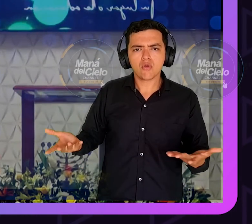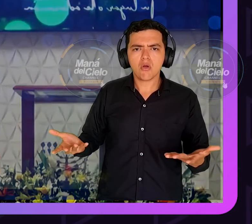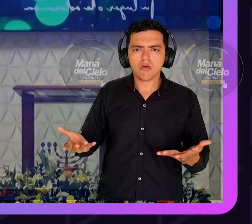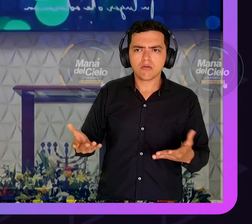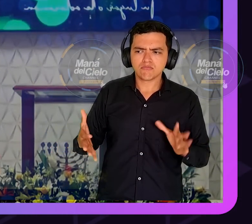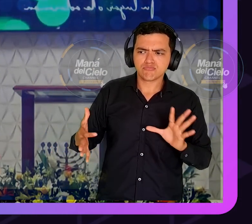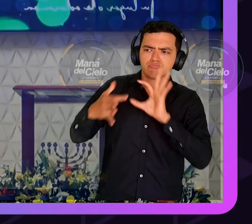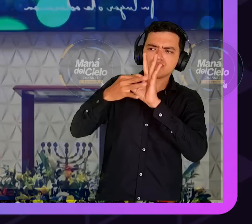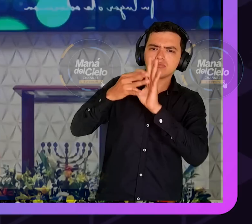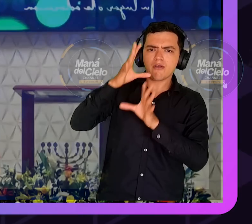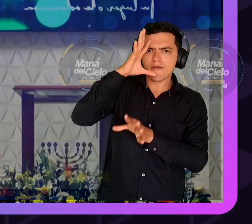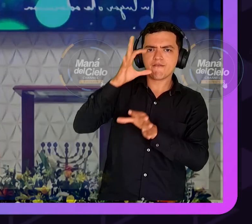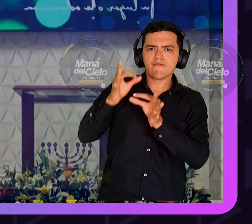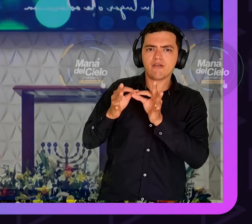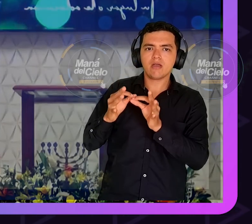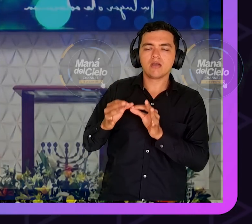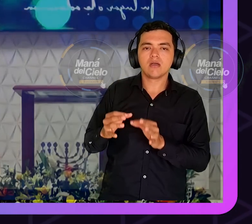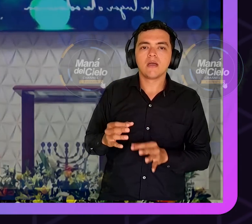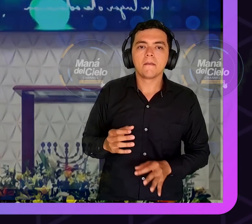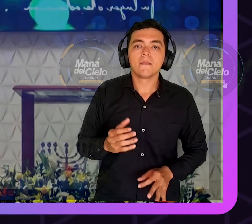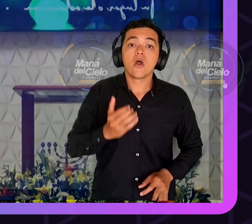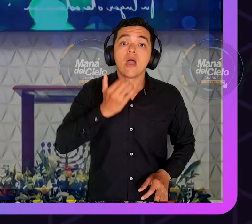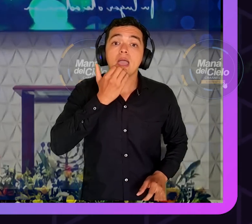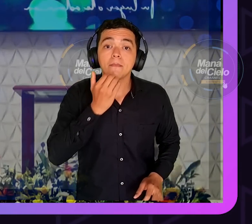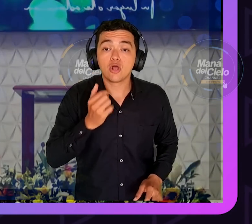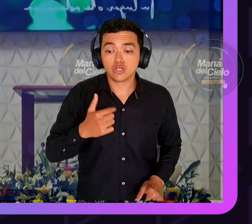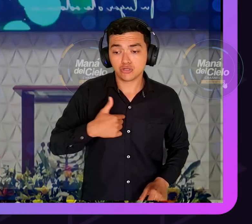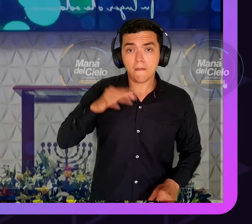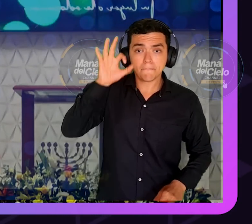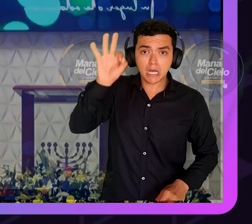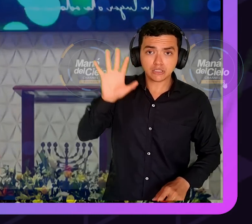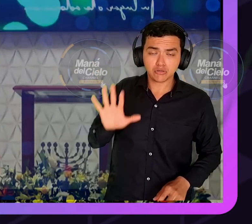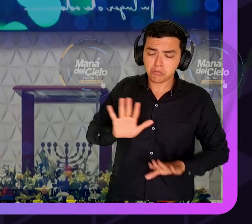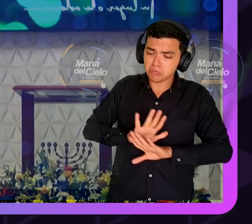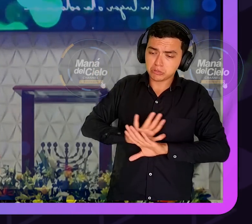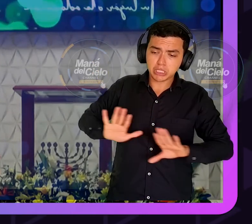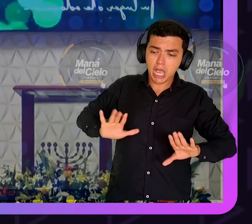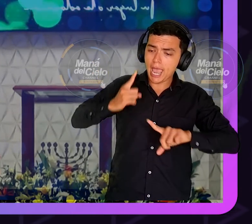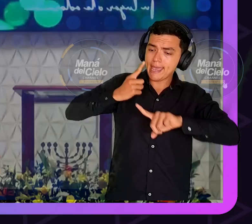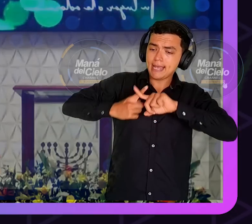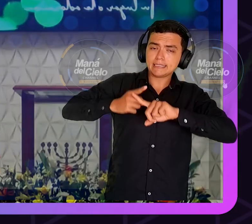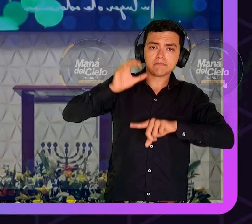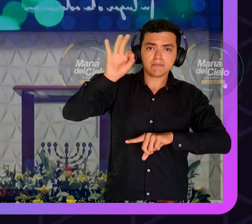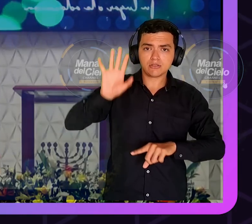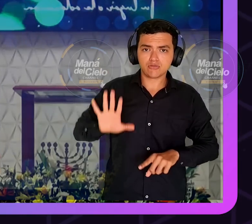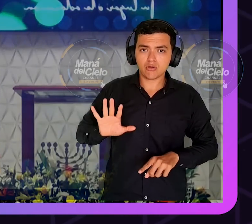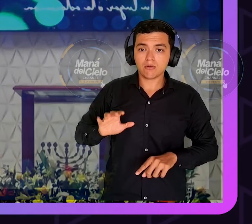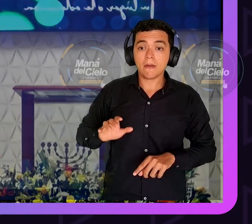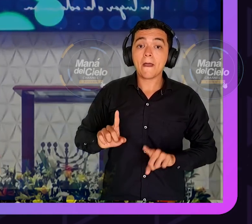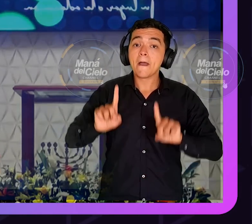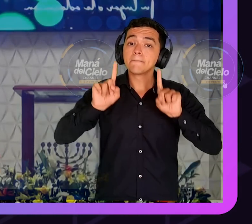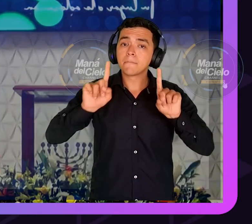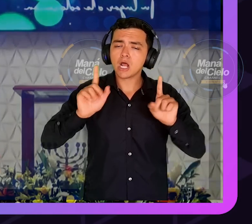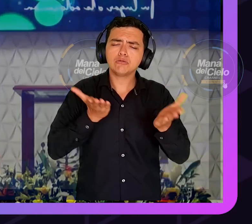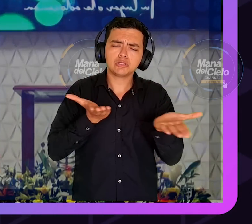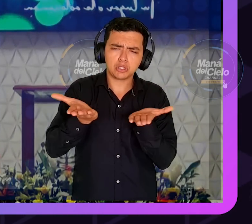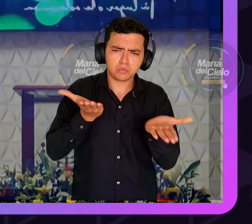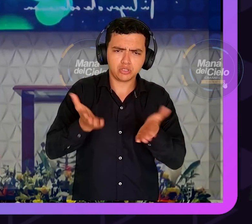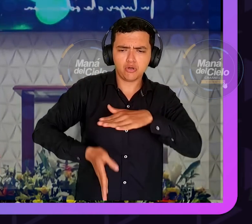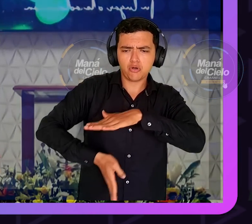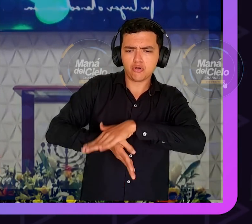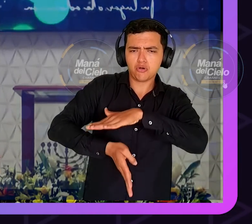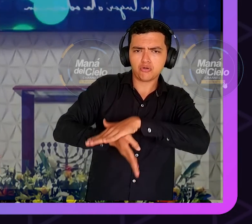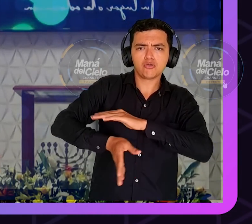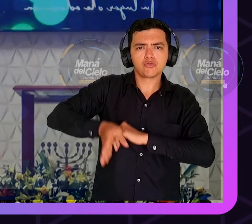porque esto no es una república la biblia no es una república y ese es el problema que tenemos nosotros los republicanos que